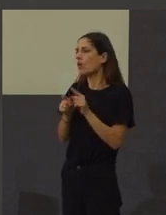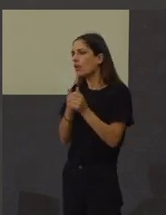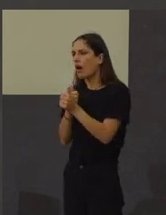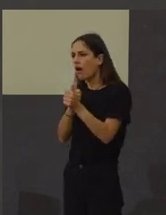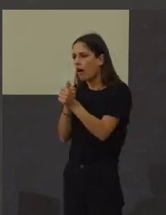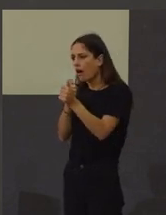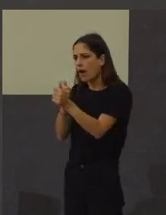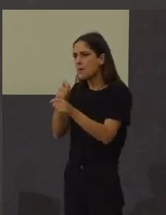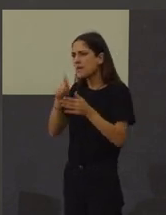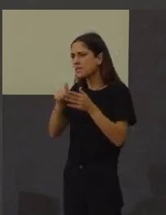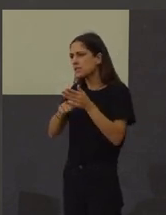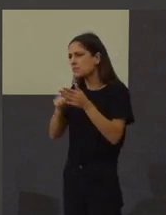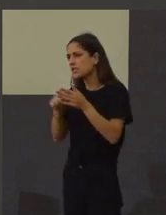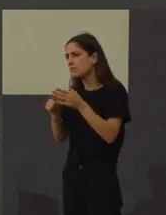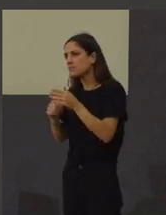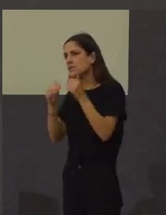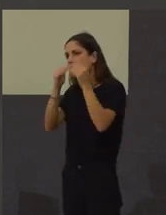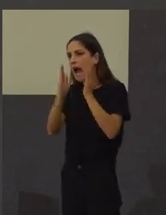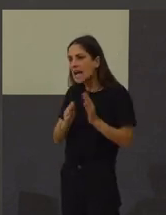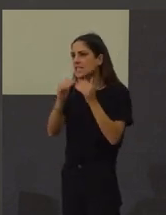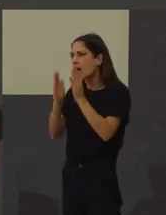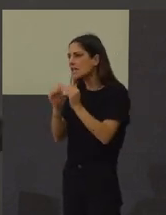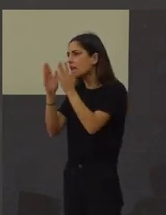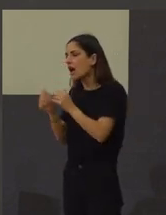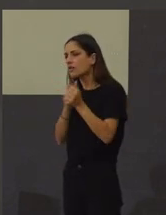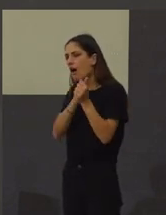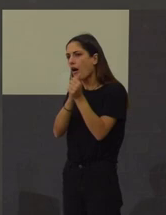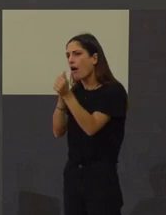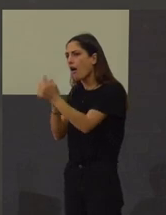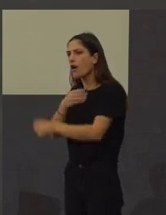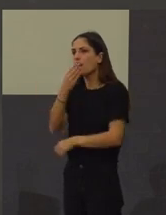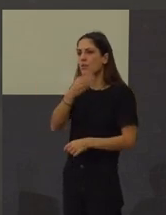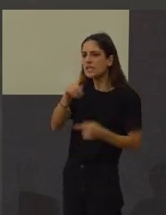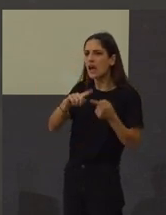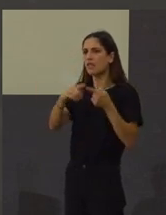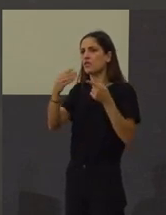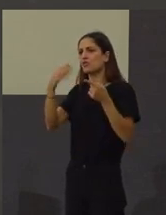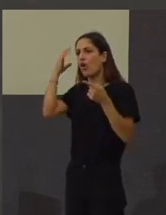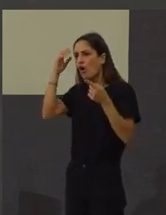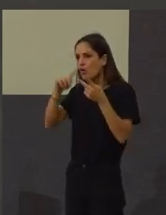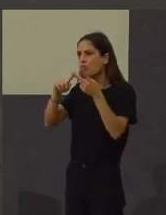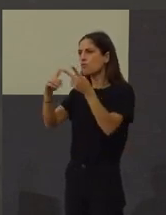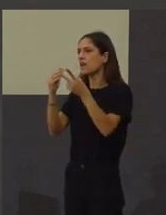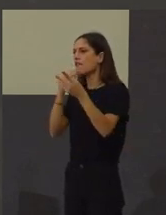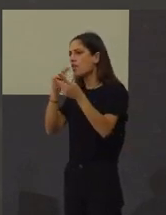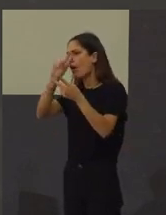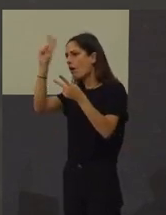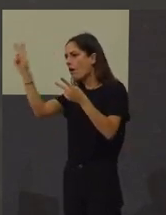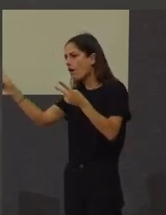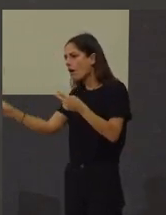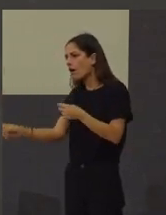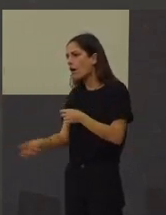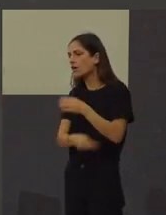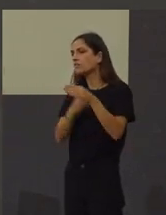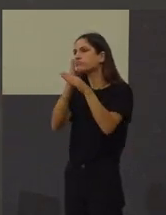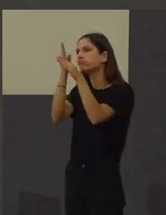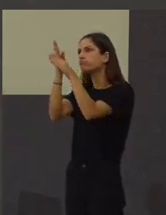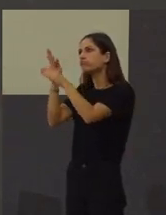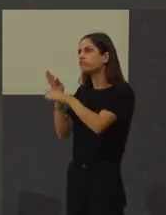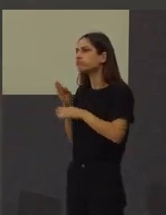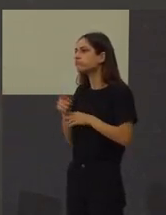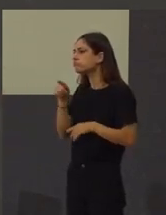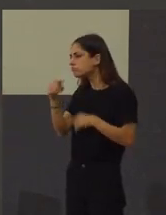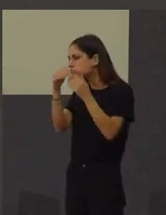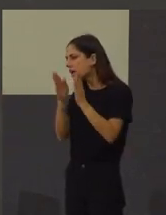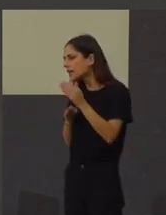durante meses casa por casa, en Betanzos, Bergondo e Abegondo, hasta Coruña e Ferrol, de, oiga, ustedes saben que